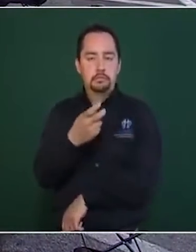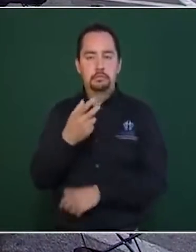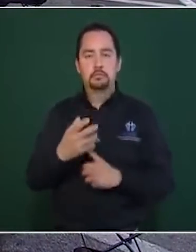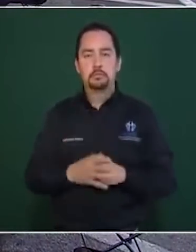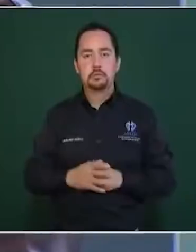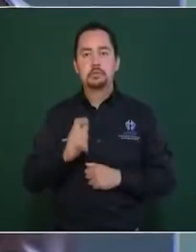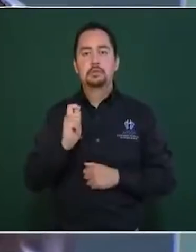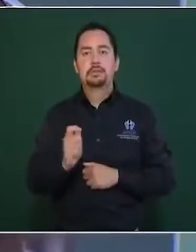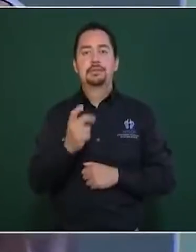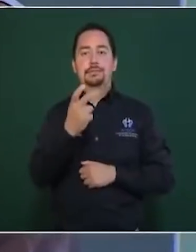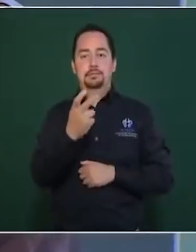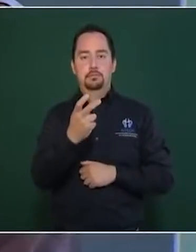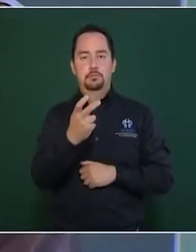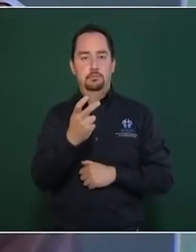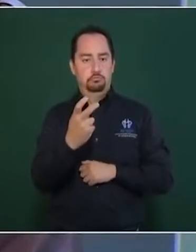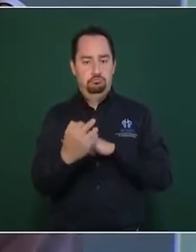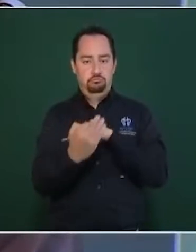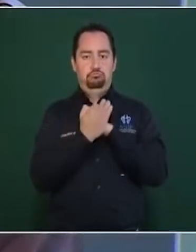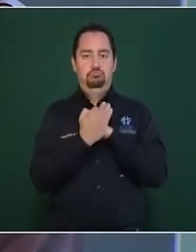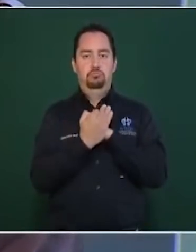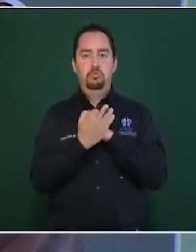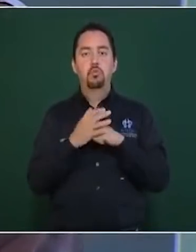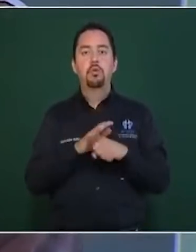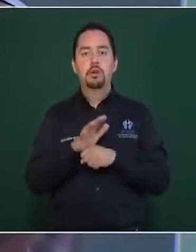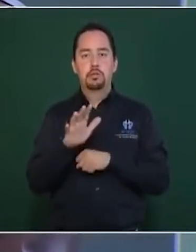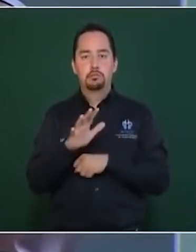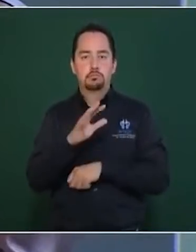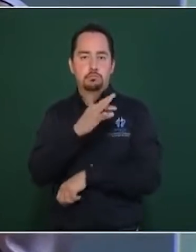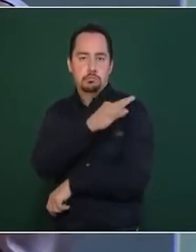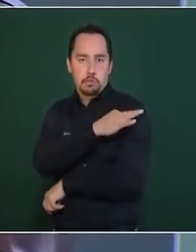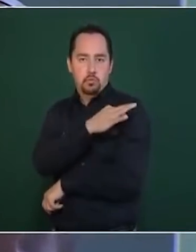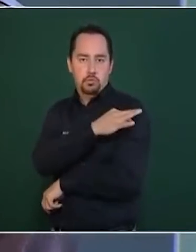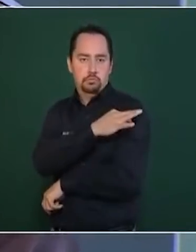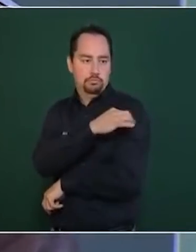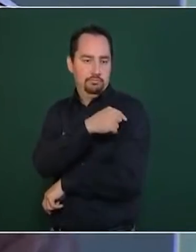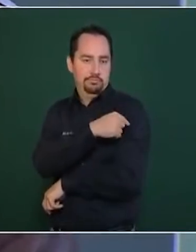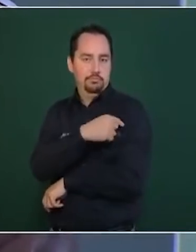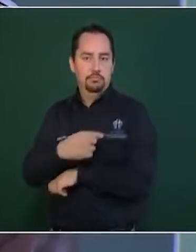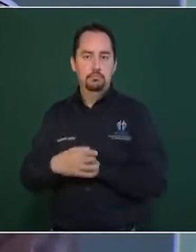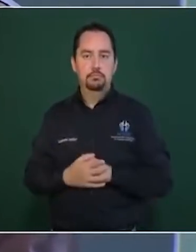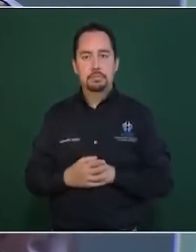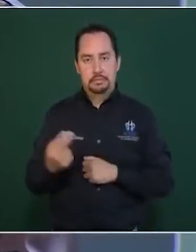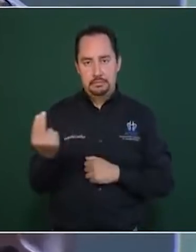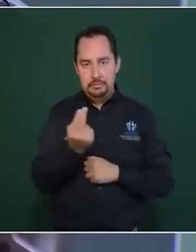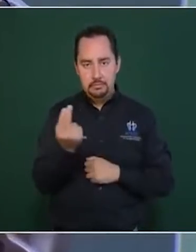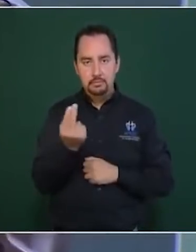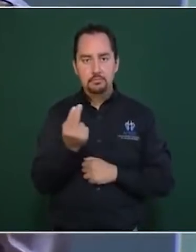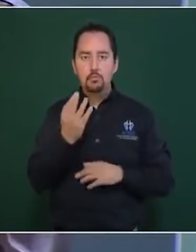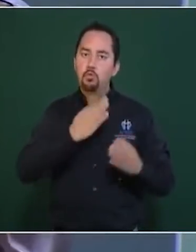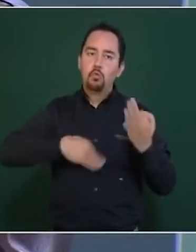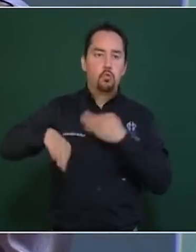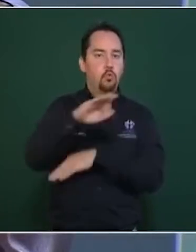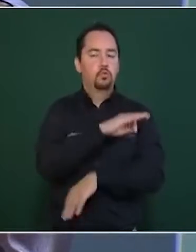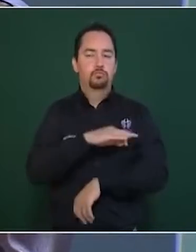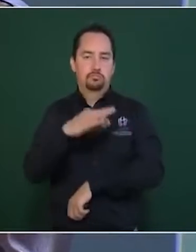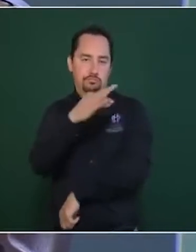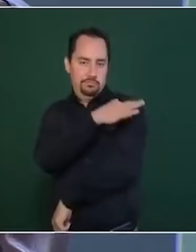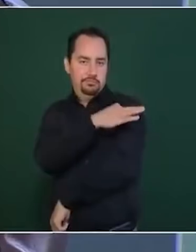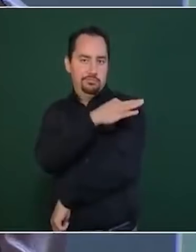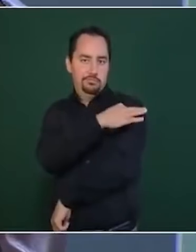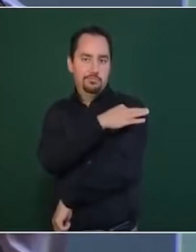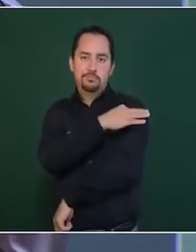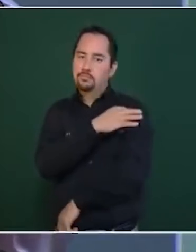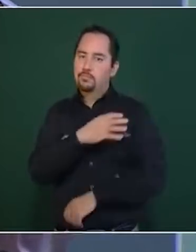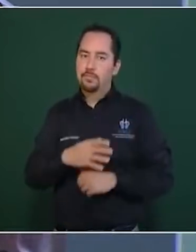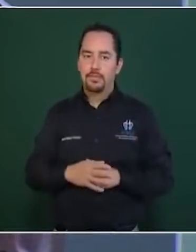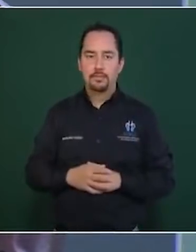que protege es la vacuna y que tenemos que buscar que todos se vacunen, que no